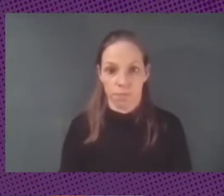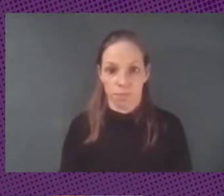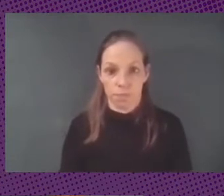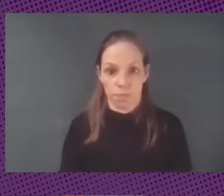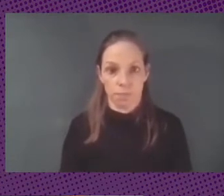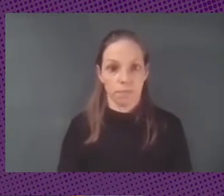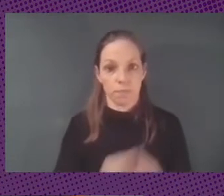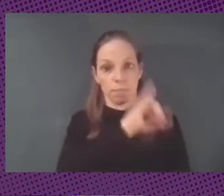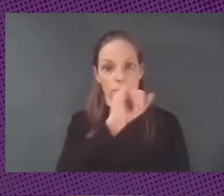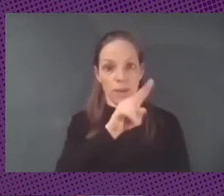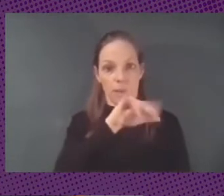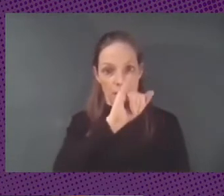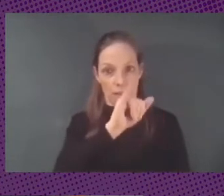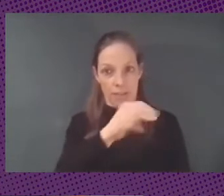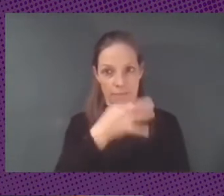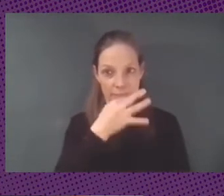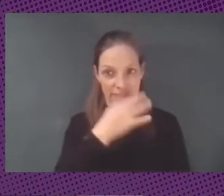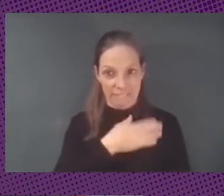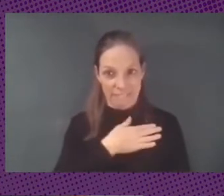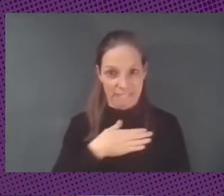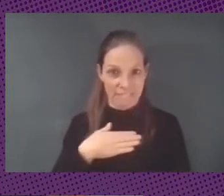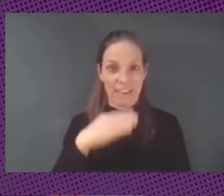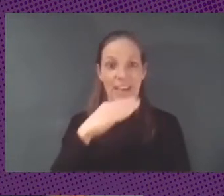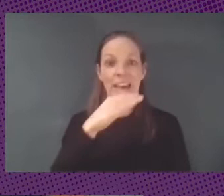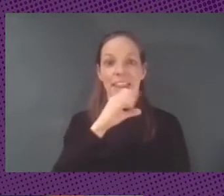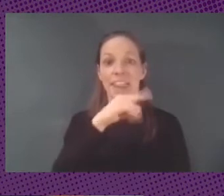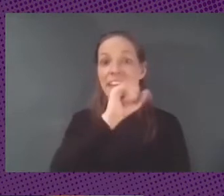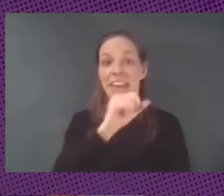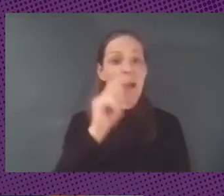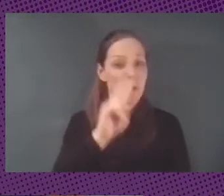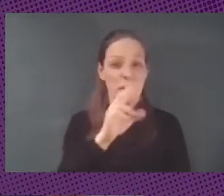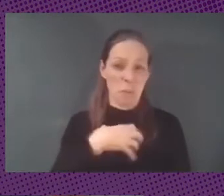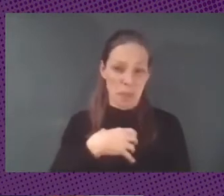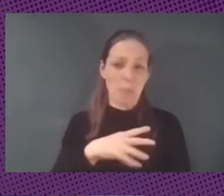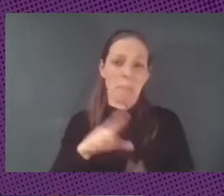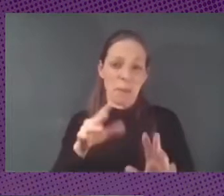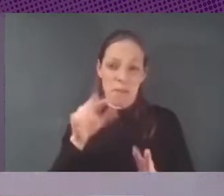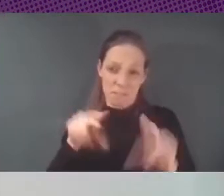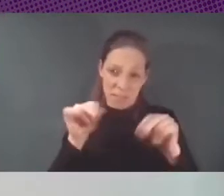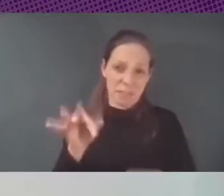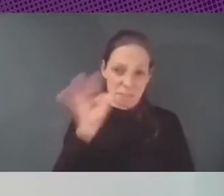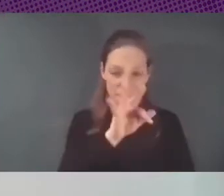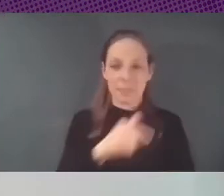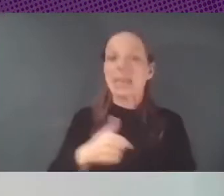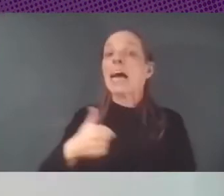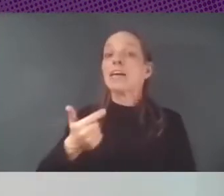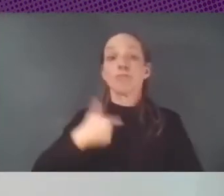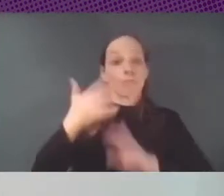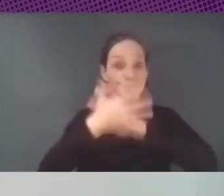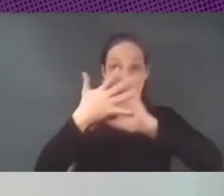Javi ha tomado la palabra A Cecilia no la podemos ver pero se la daremos posteriormente Yo tomo la palabra y ya no hablo más